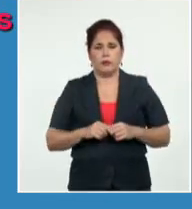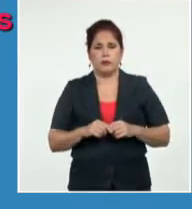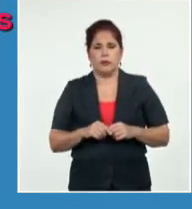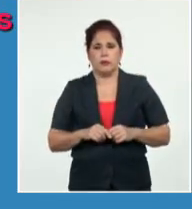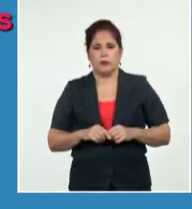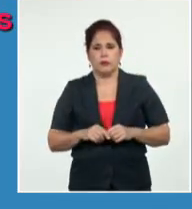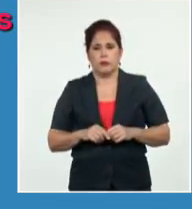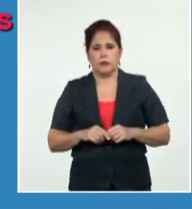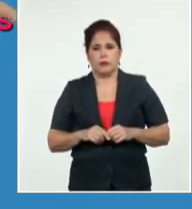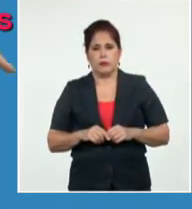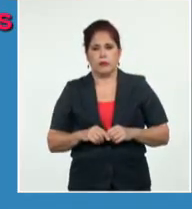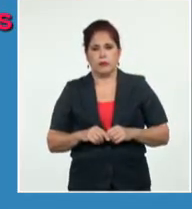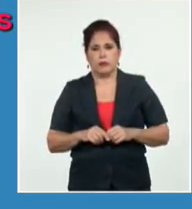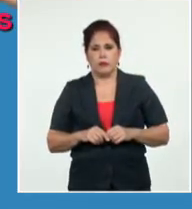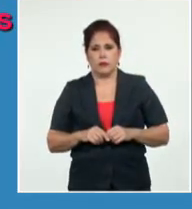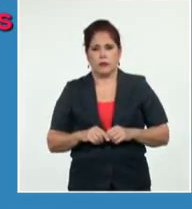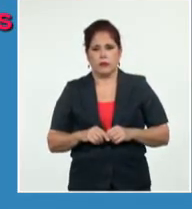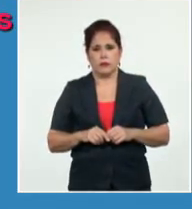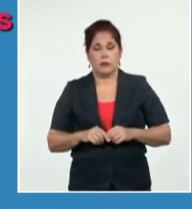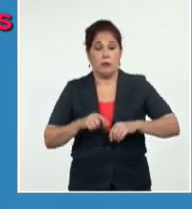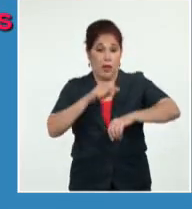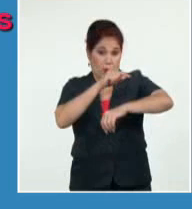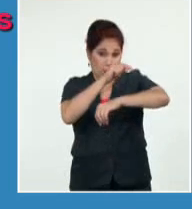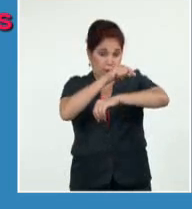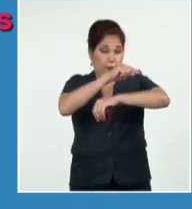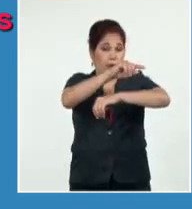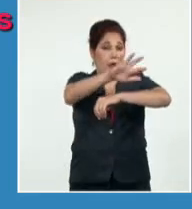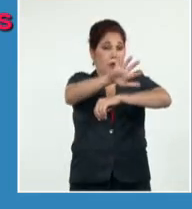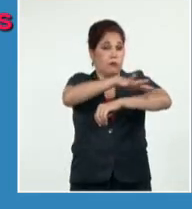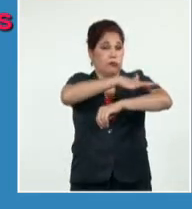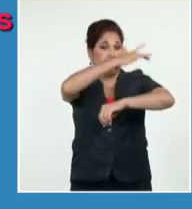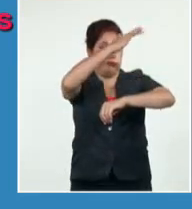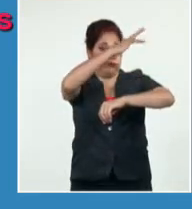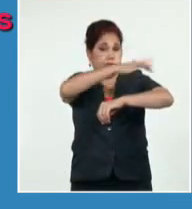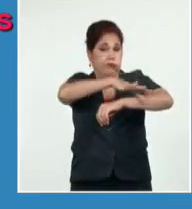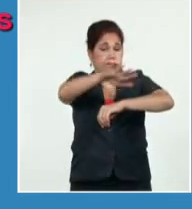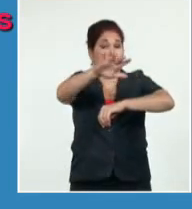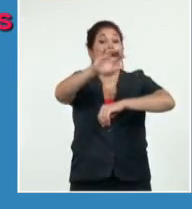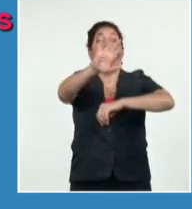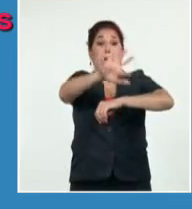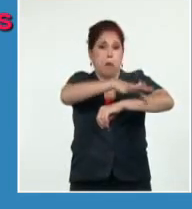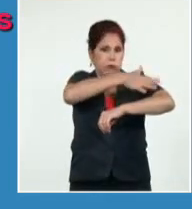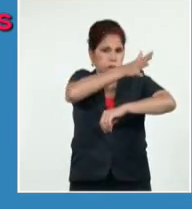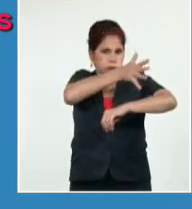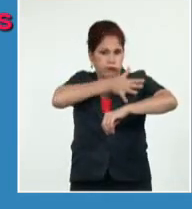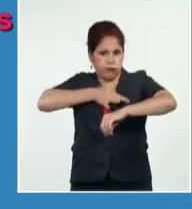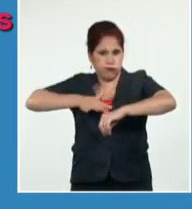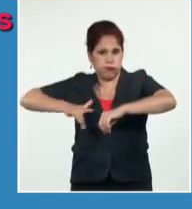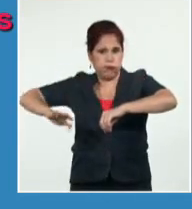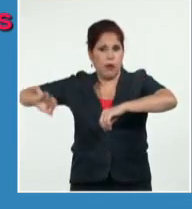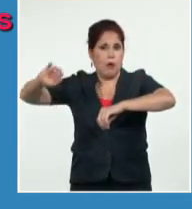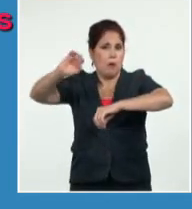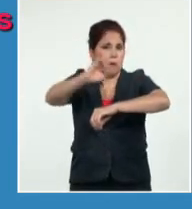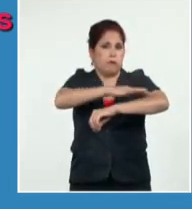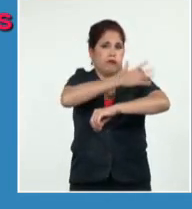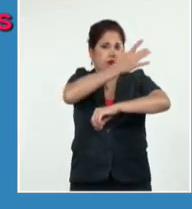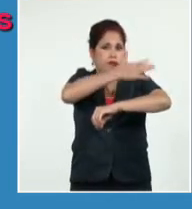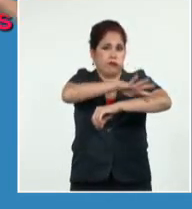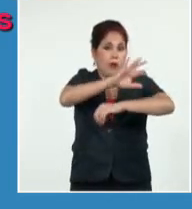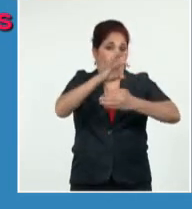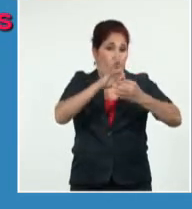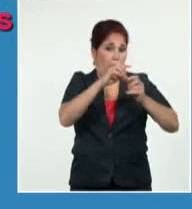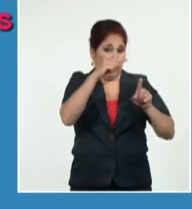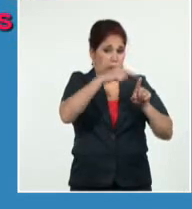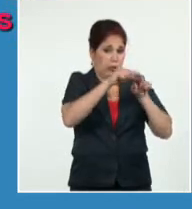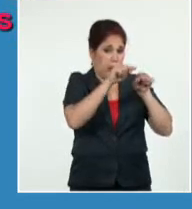tenemos marejadas en ambos litorales orientales que llegan a ser fuertes marejadas en el norte de Guantánamo, aquí con